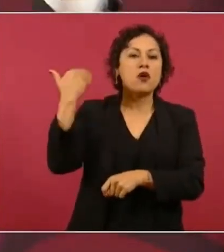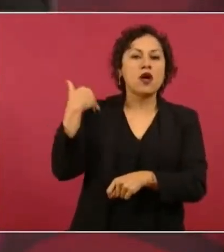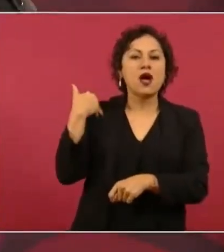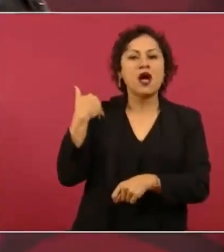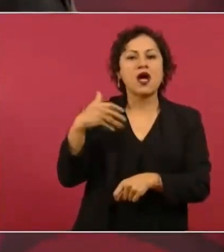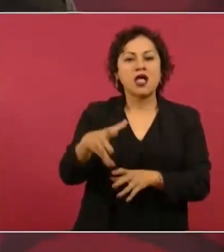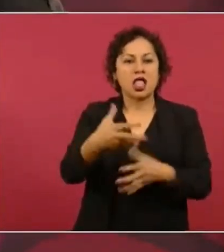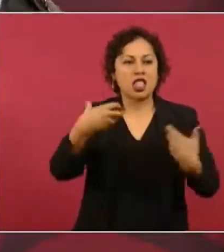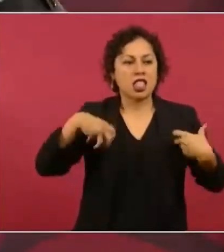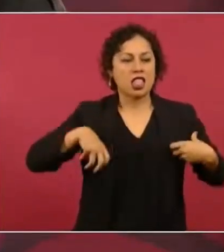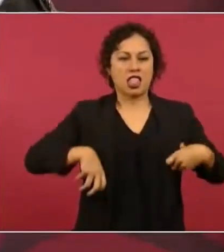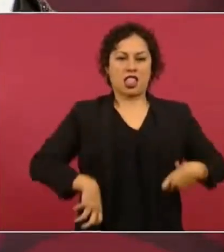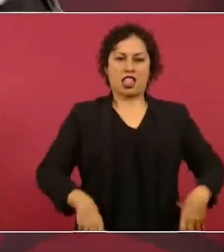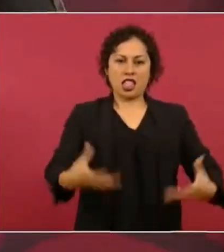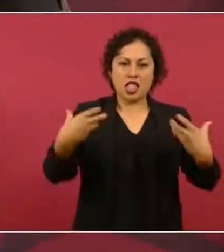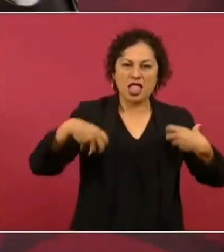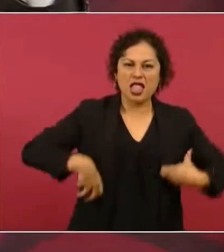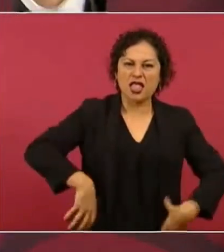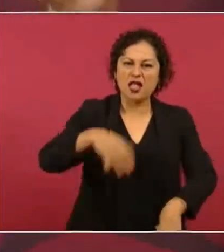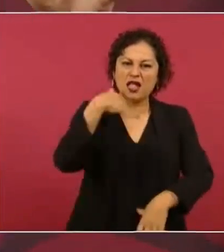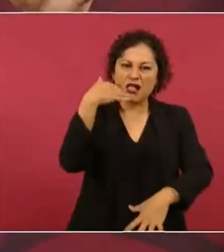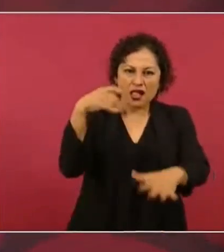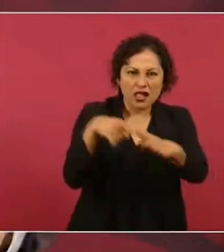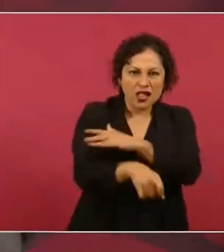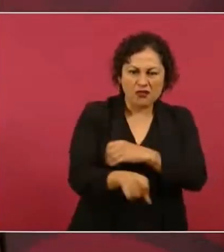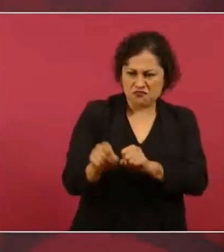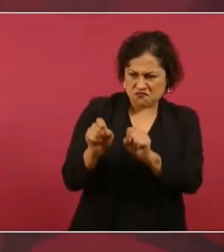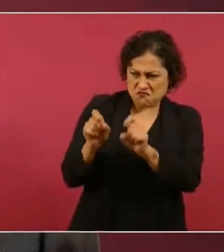y que le servían al régimen